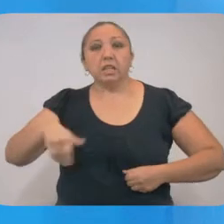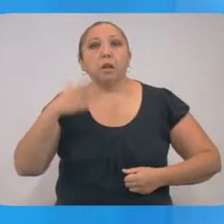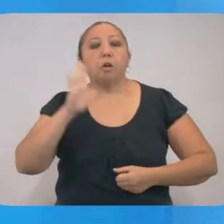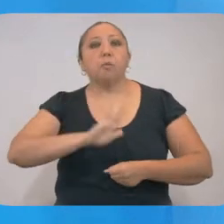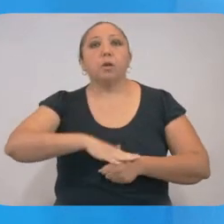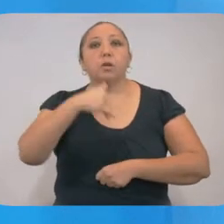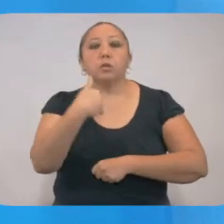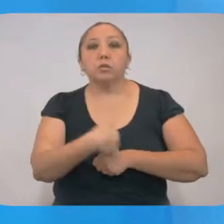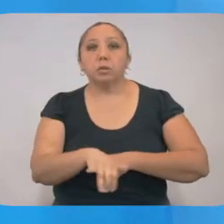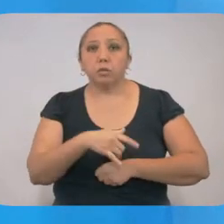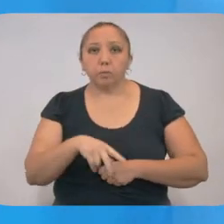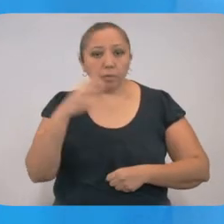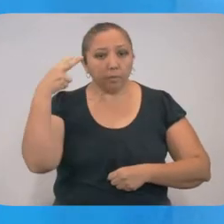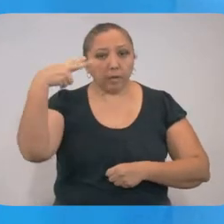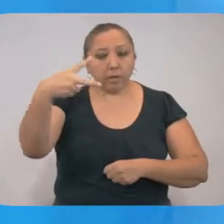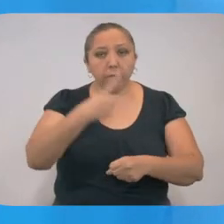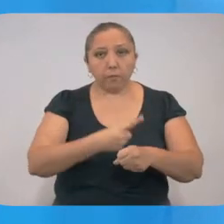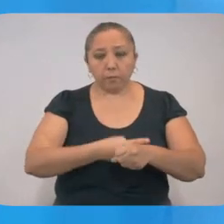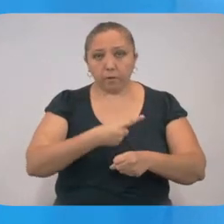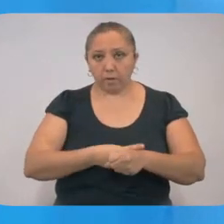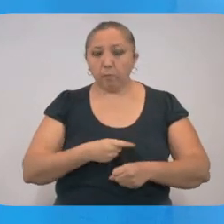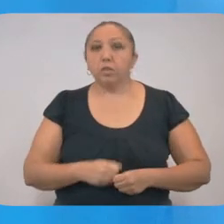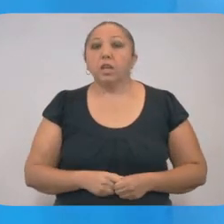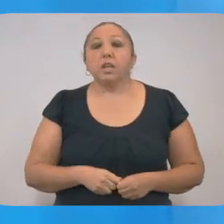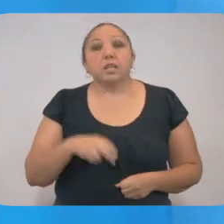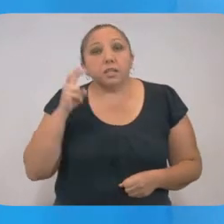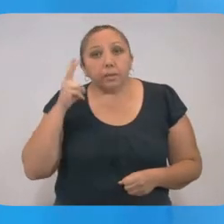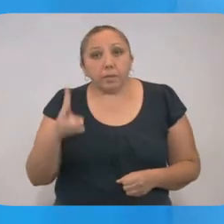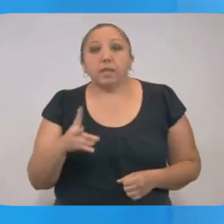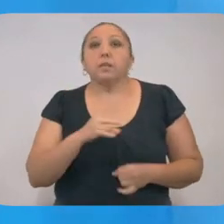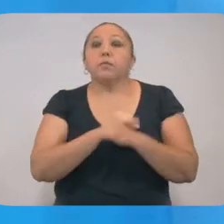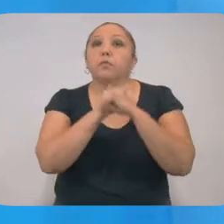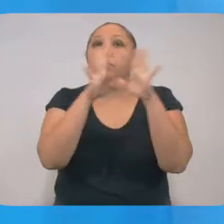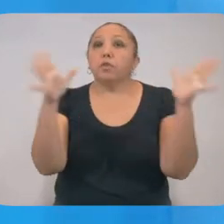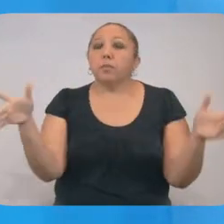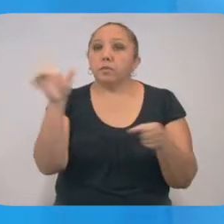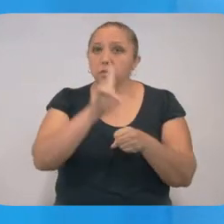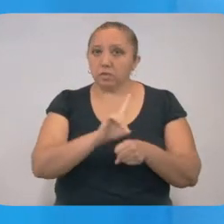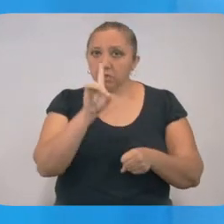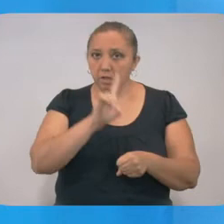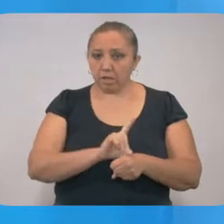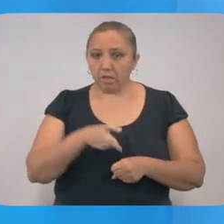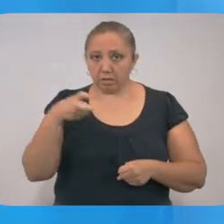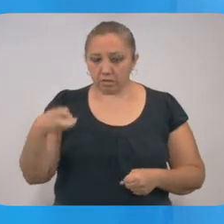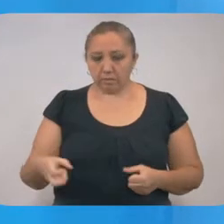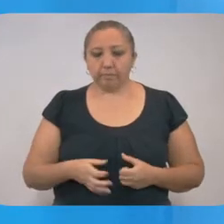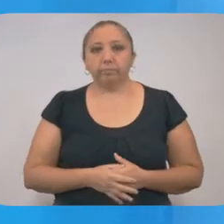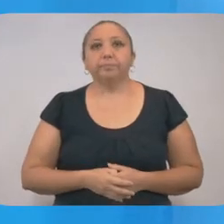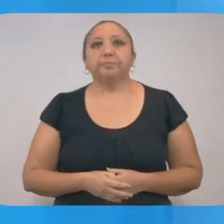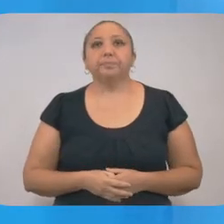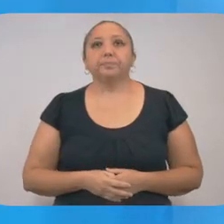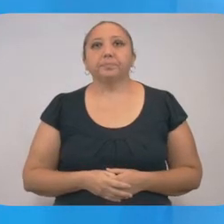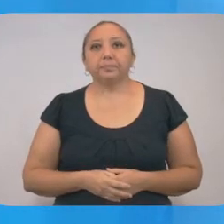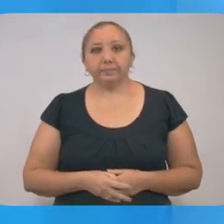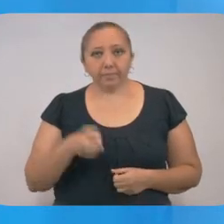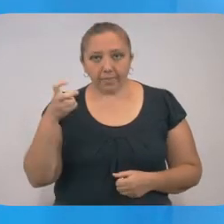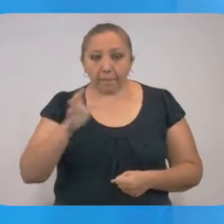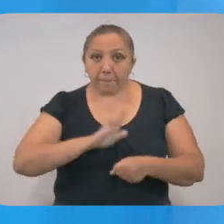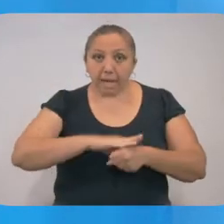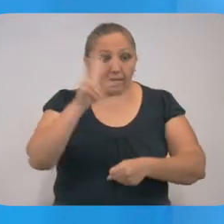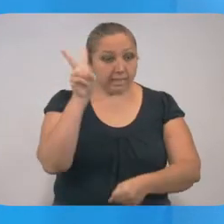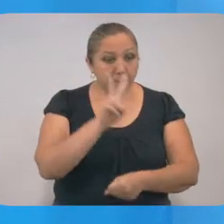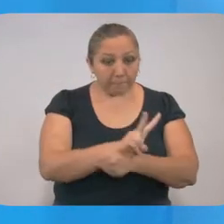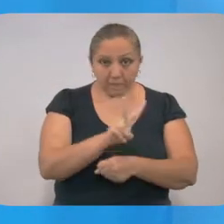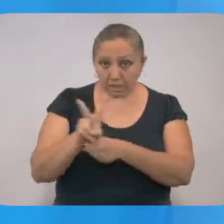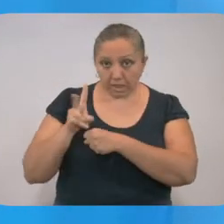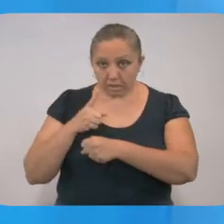mayor número de casos confirmados, que se reflejará en los partes médicos durante la implementación de estos operativos. Esta mayor